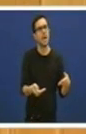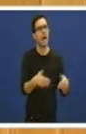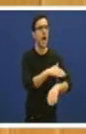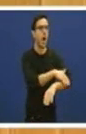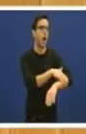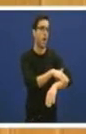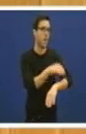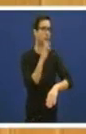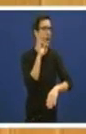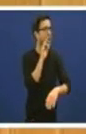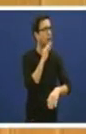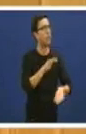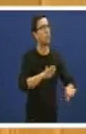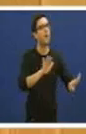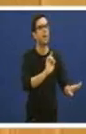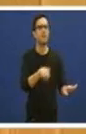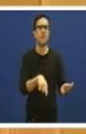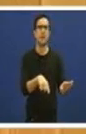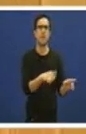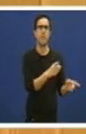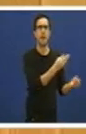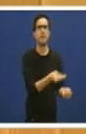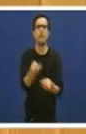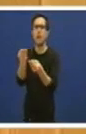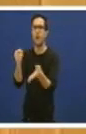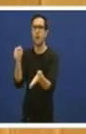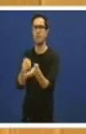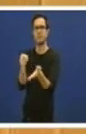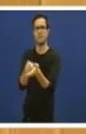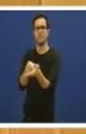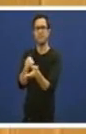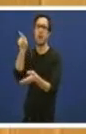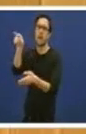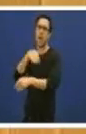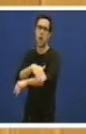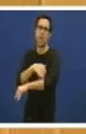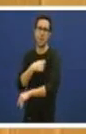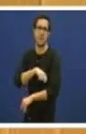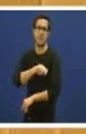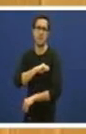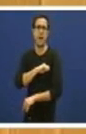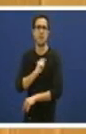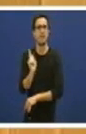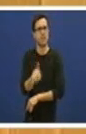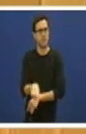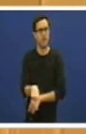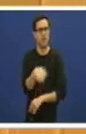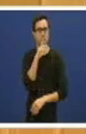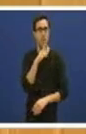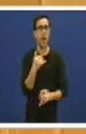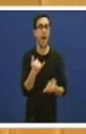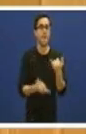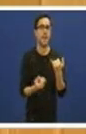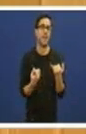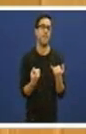pero tamén para poñerlle deberes ao goberno de Estado. A vida conta de que son unha actuación consunta en ese